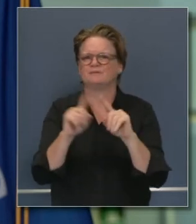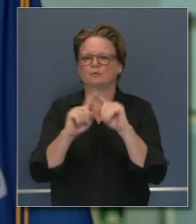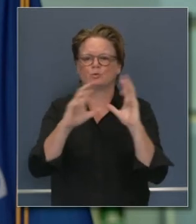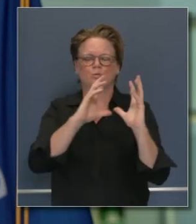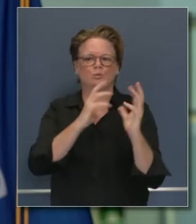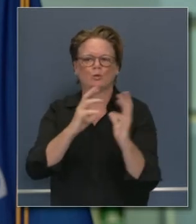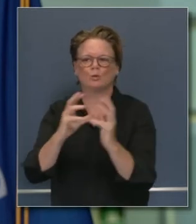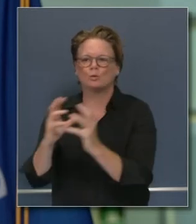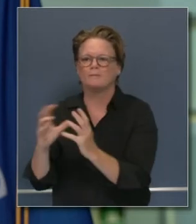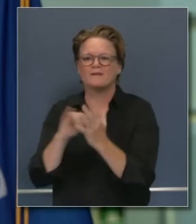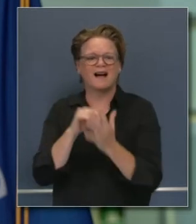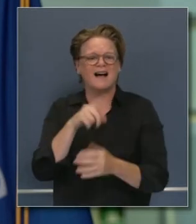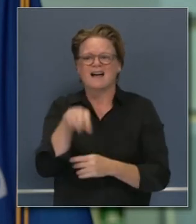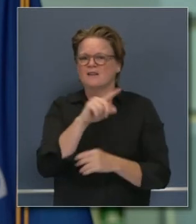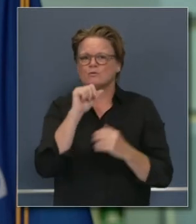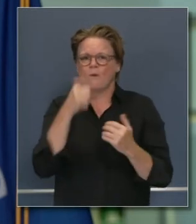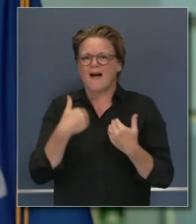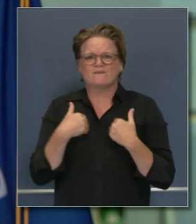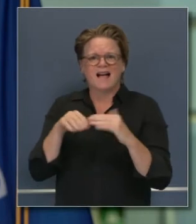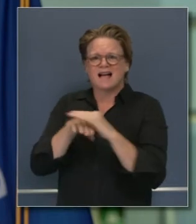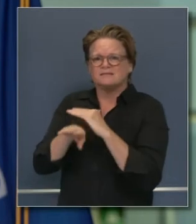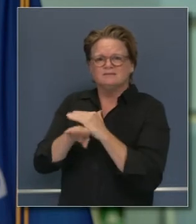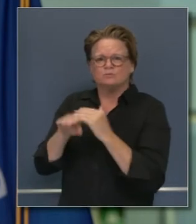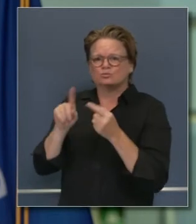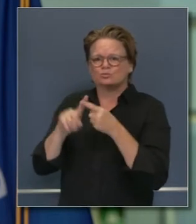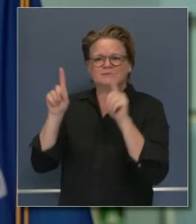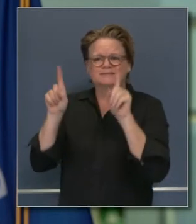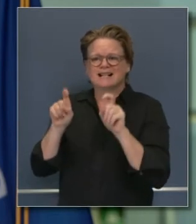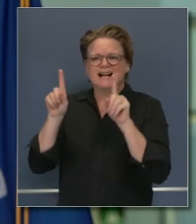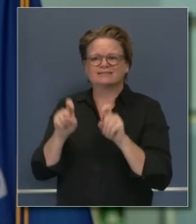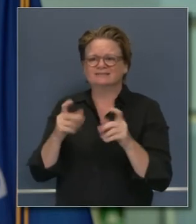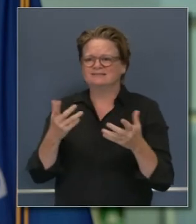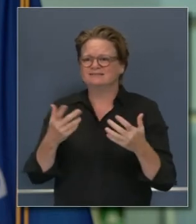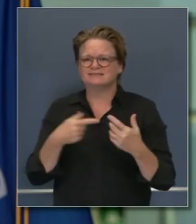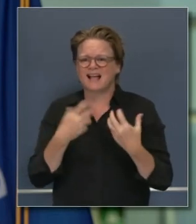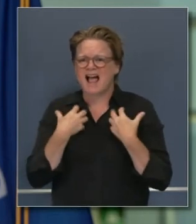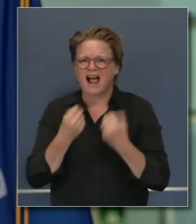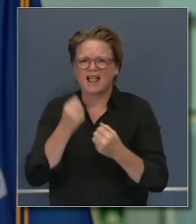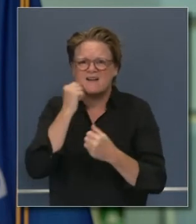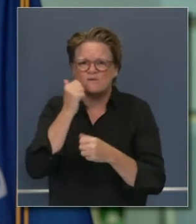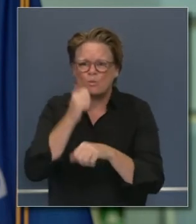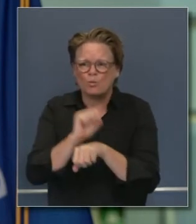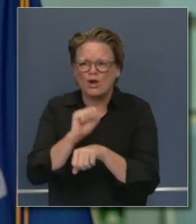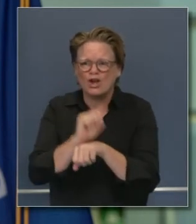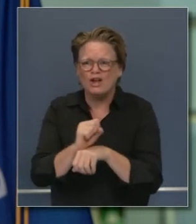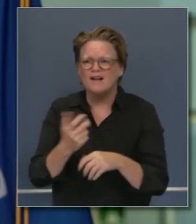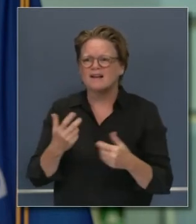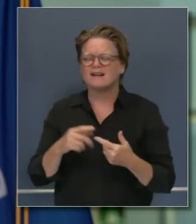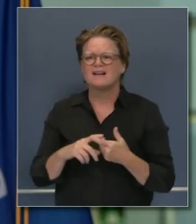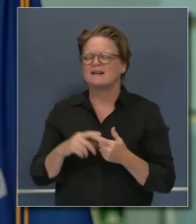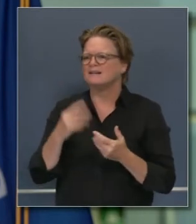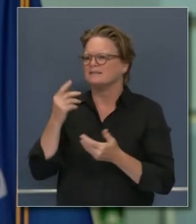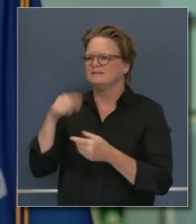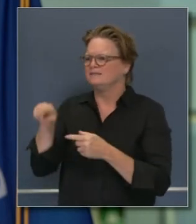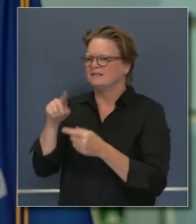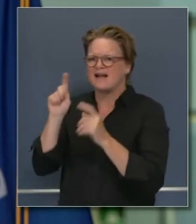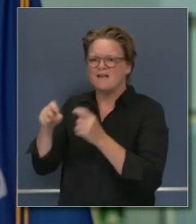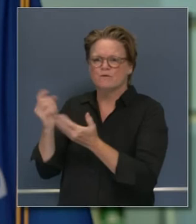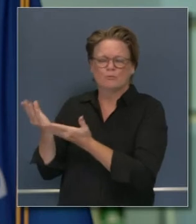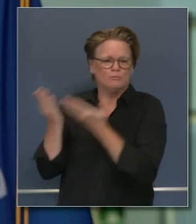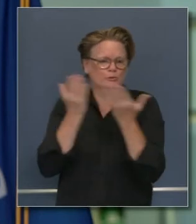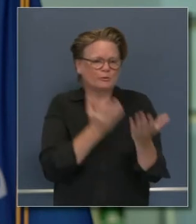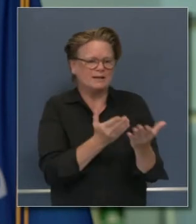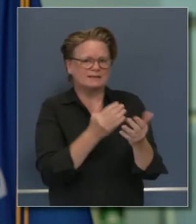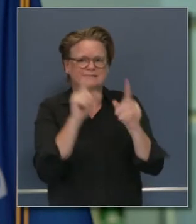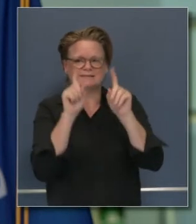cómo afecta a estas comunidades que no se pueden tomar el día libre del trabajo necesitamos que ese sitio